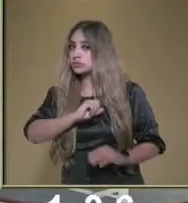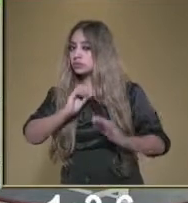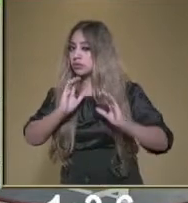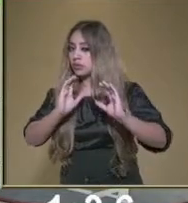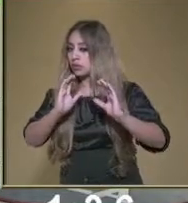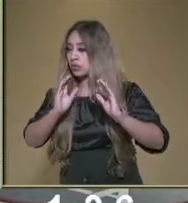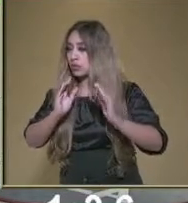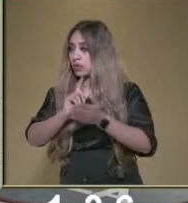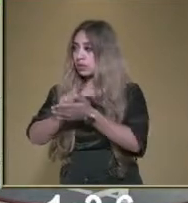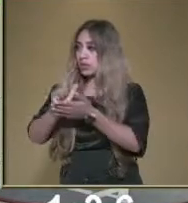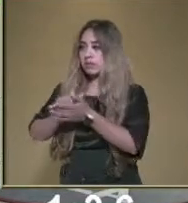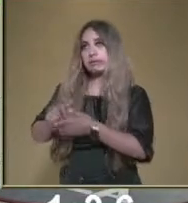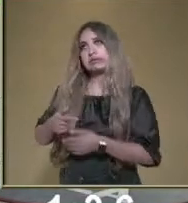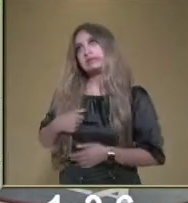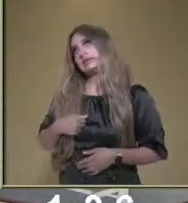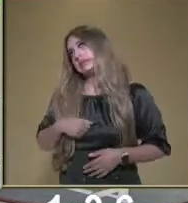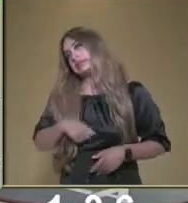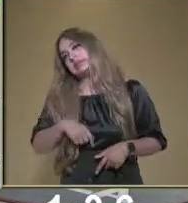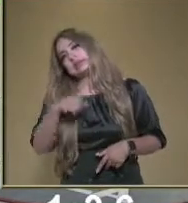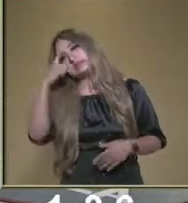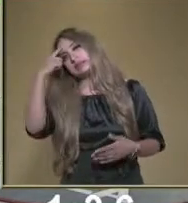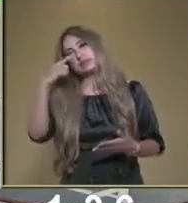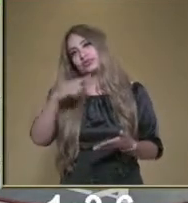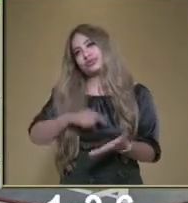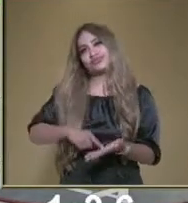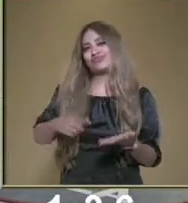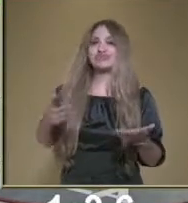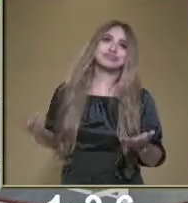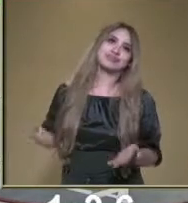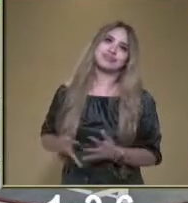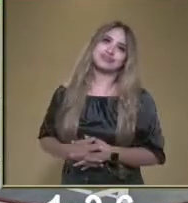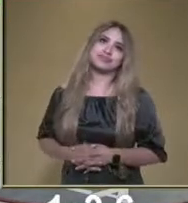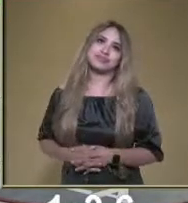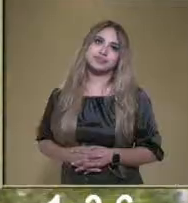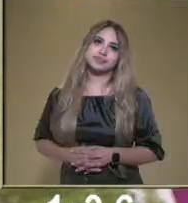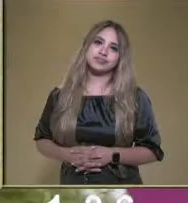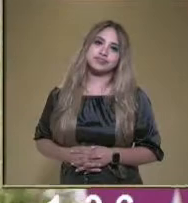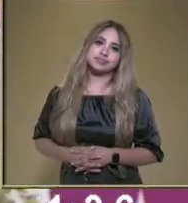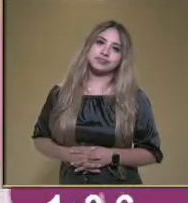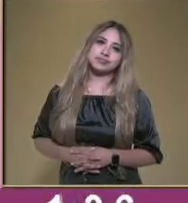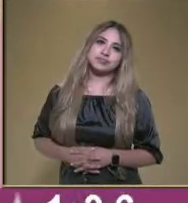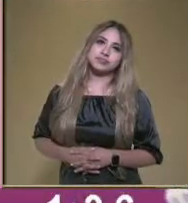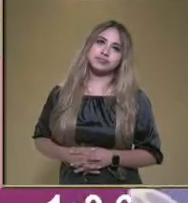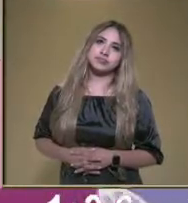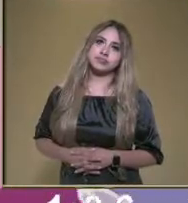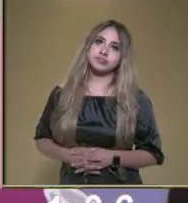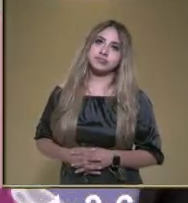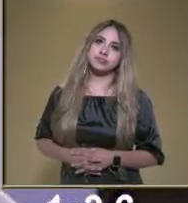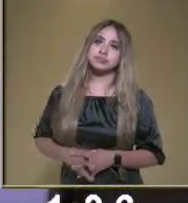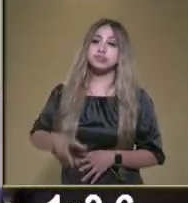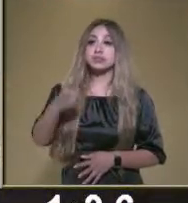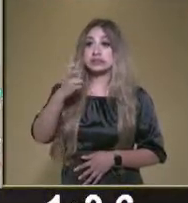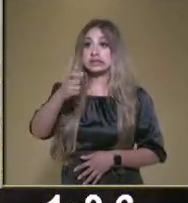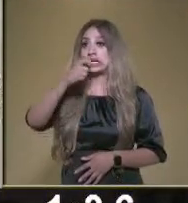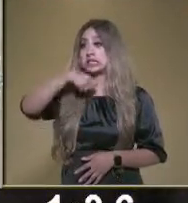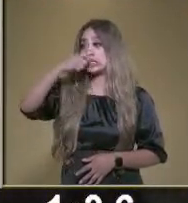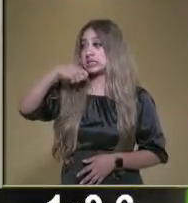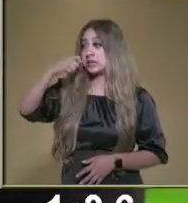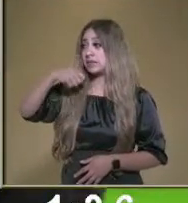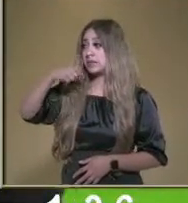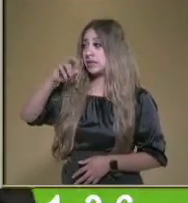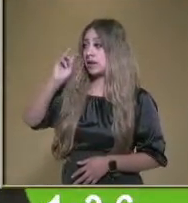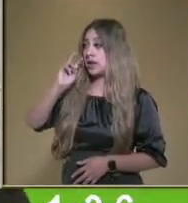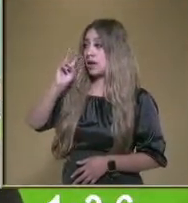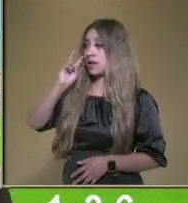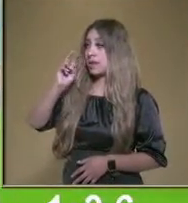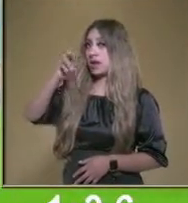No creo. No, no sé, princesa. Bueno, pues primero que nada le voy a dar este cepillo. Ah, ¿son